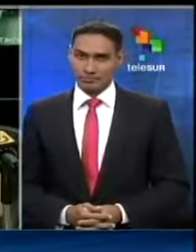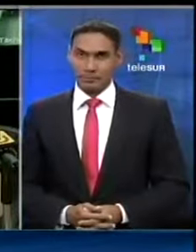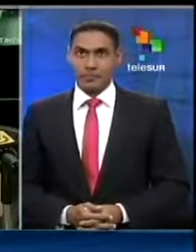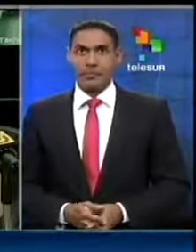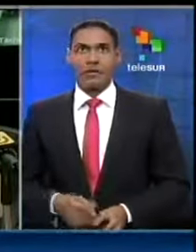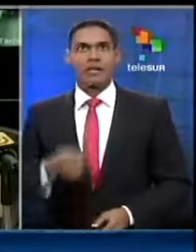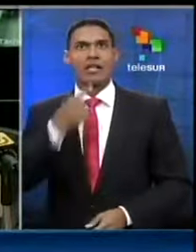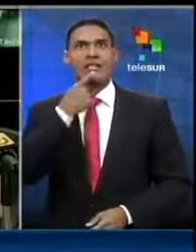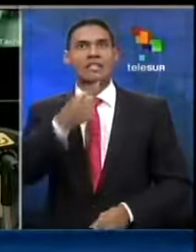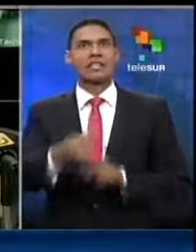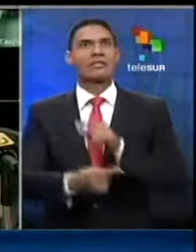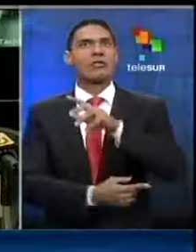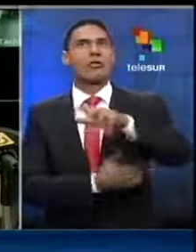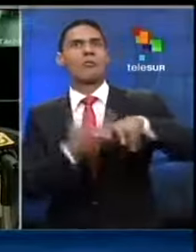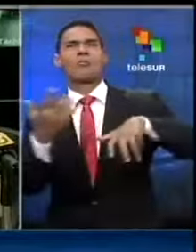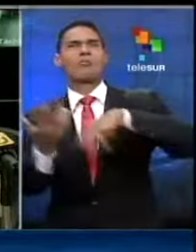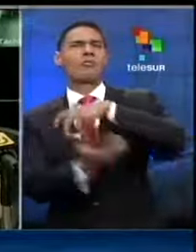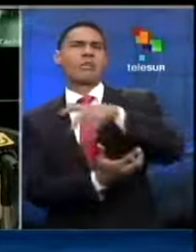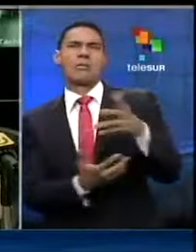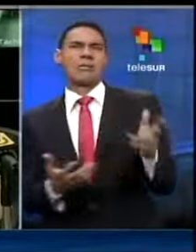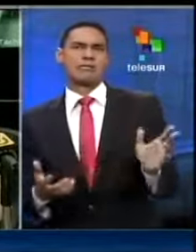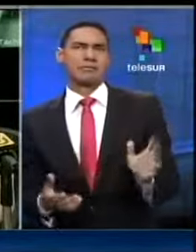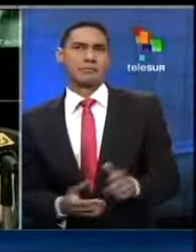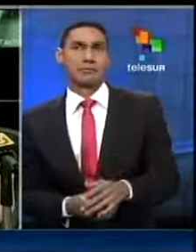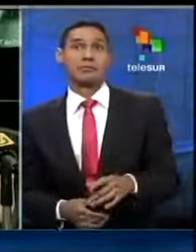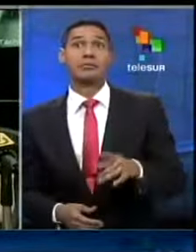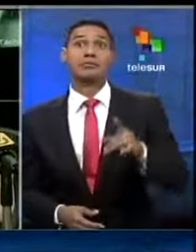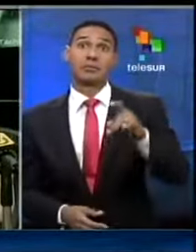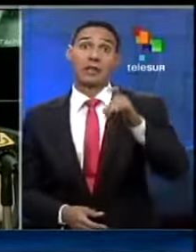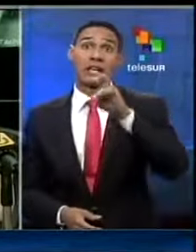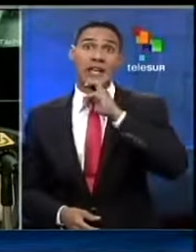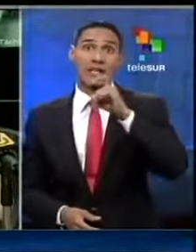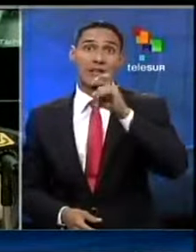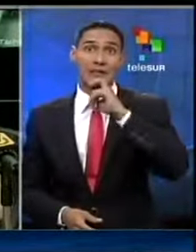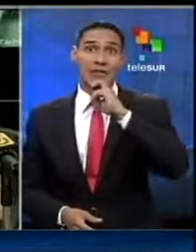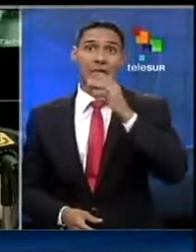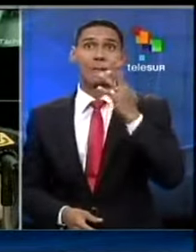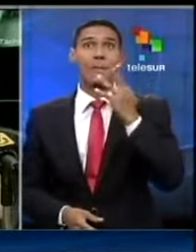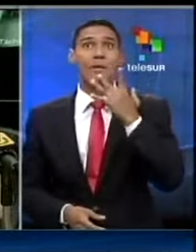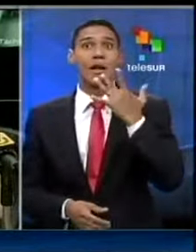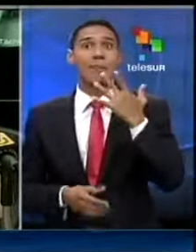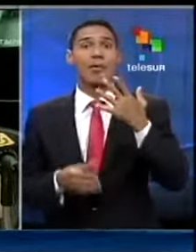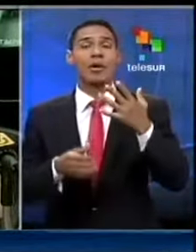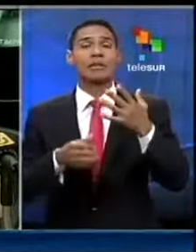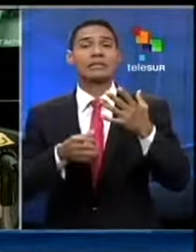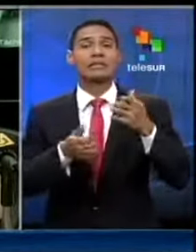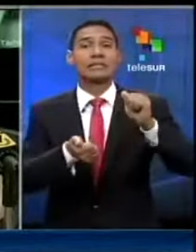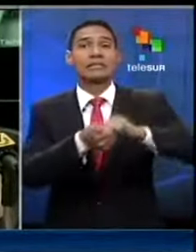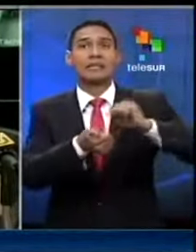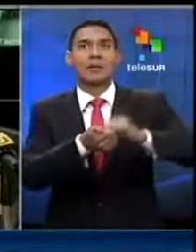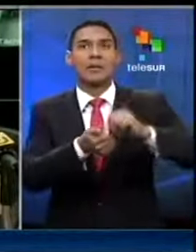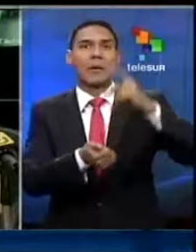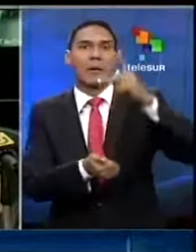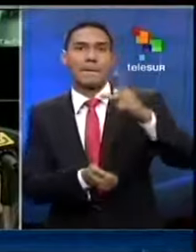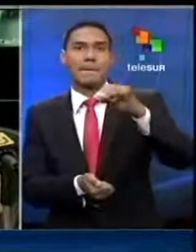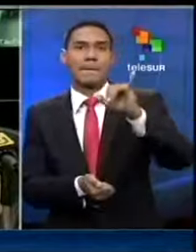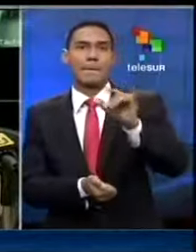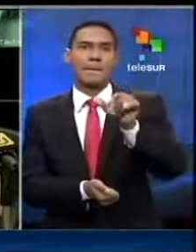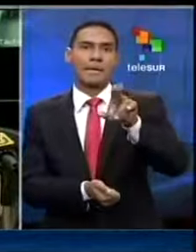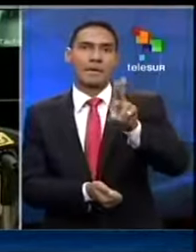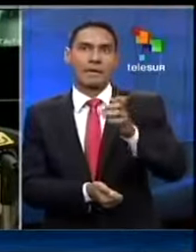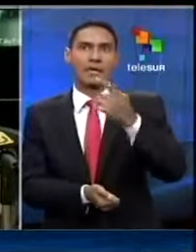Dicen que este es un problema de piquipoda, ¿no? Es difícil hacer piquipoda en concreto, ¿no? La piquipoda se hace